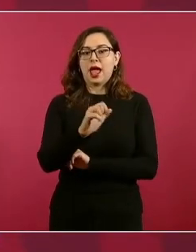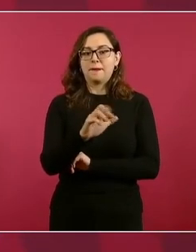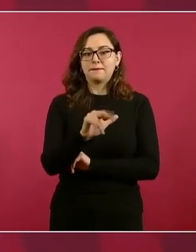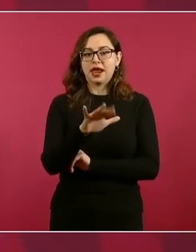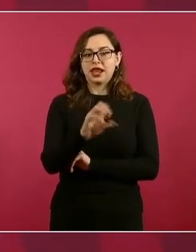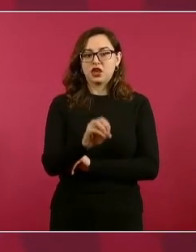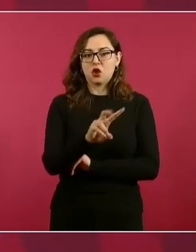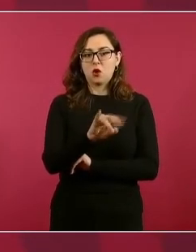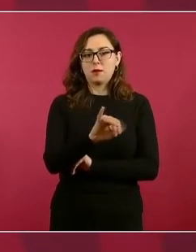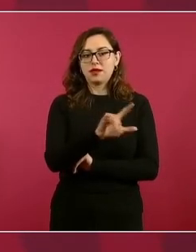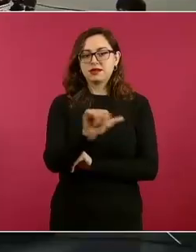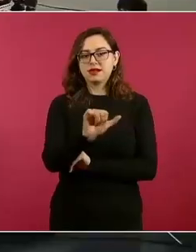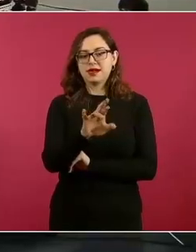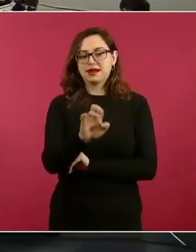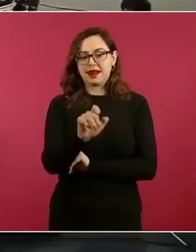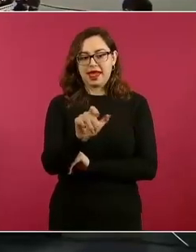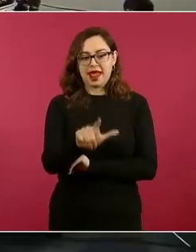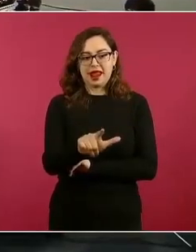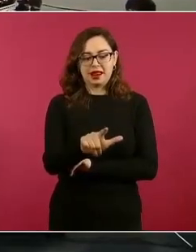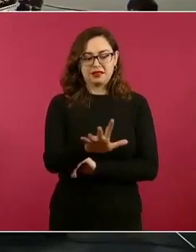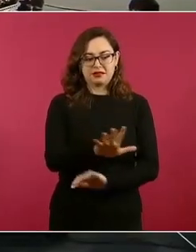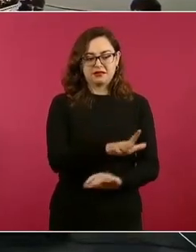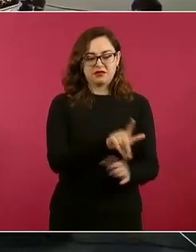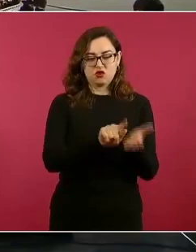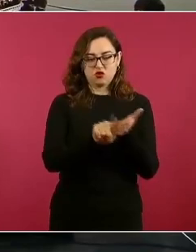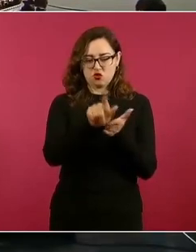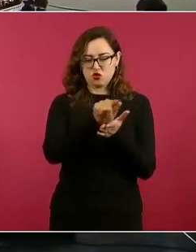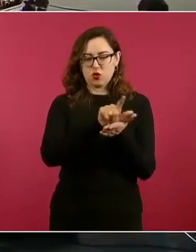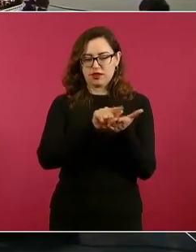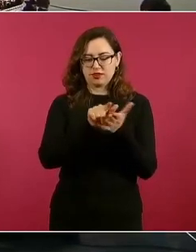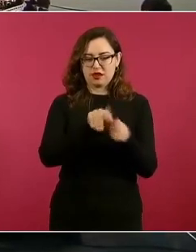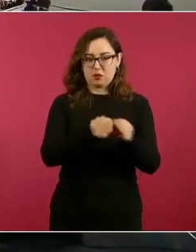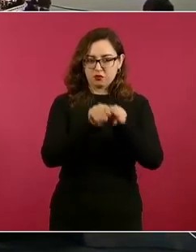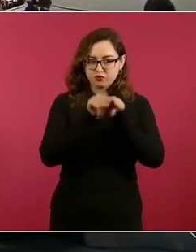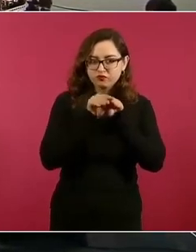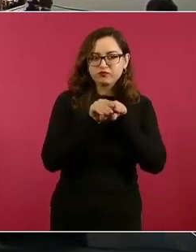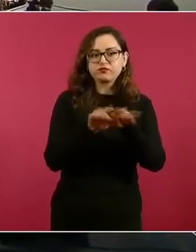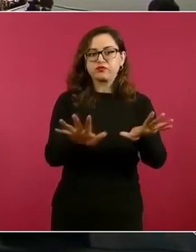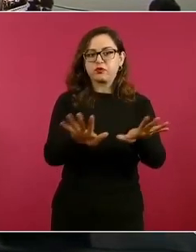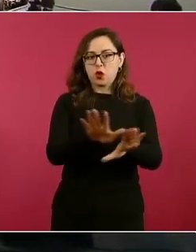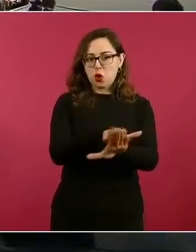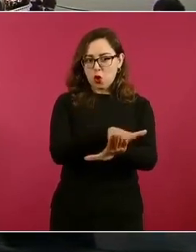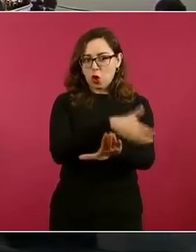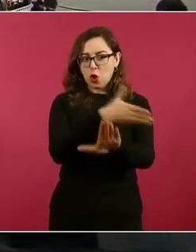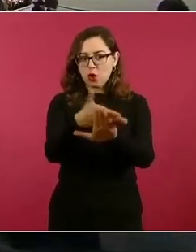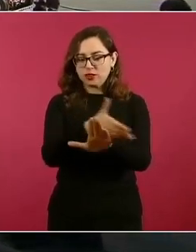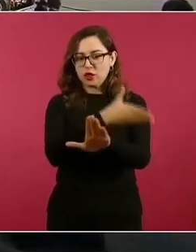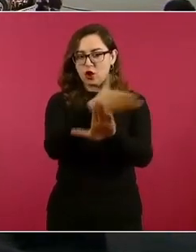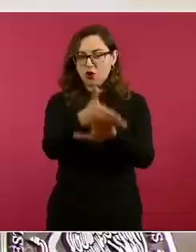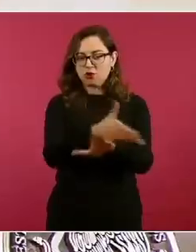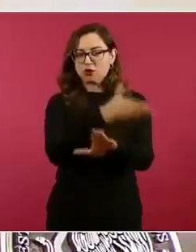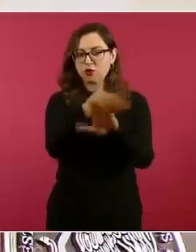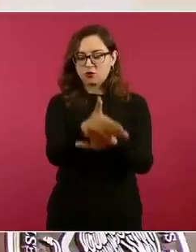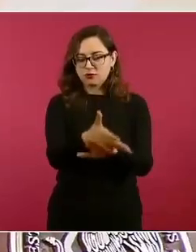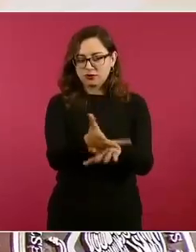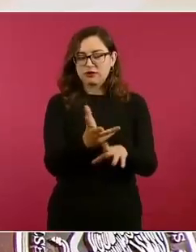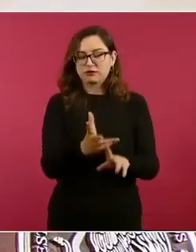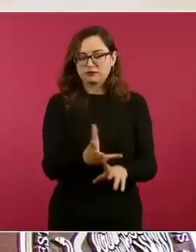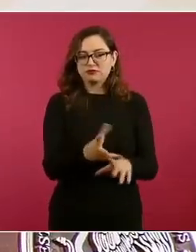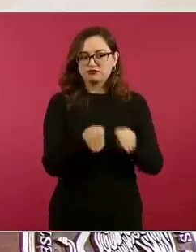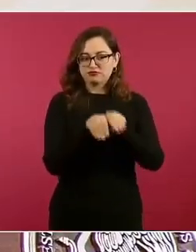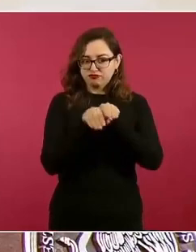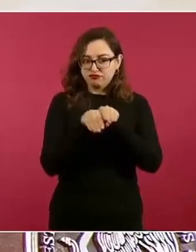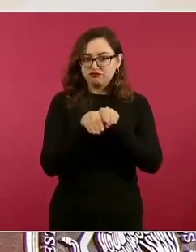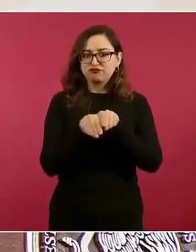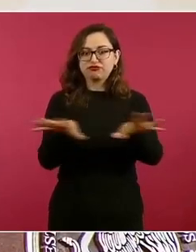resulta que el que pone los